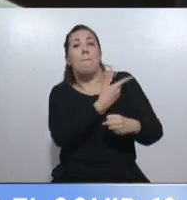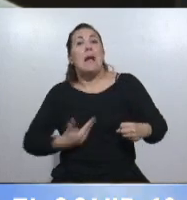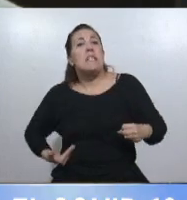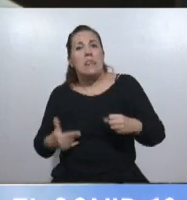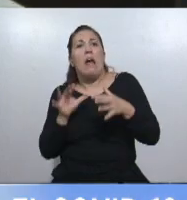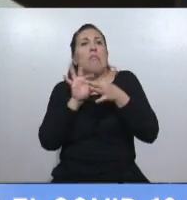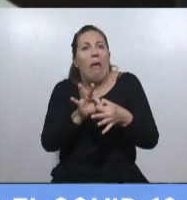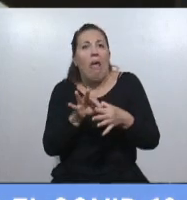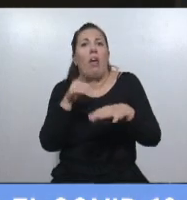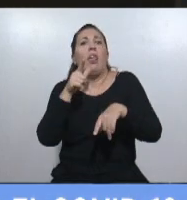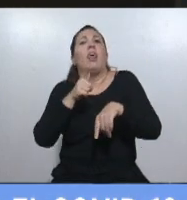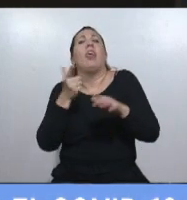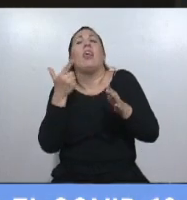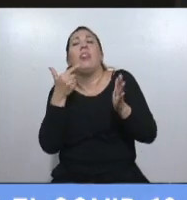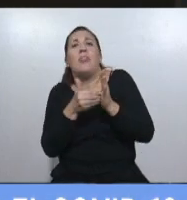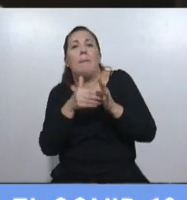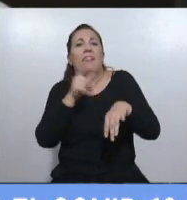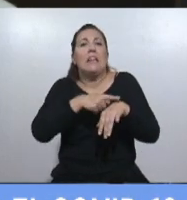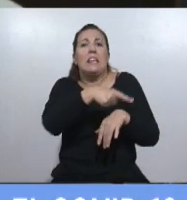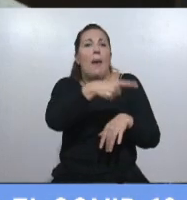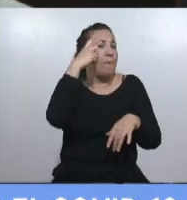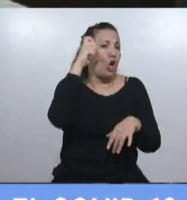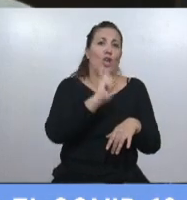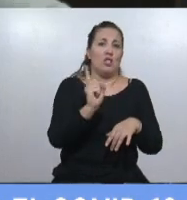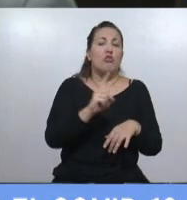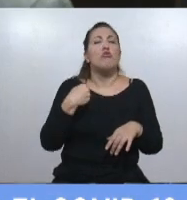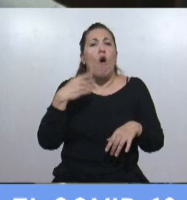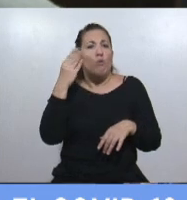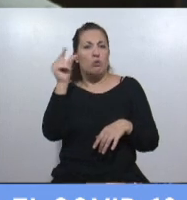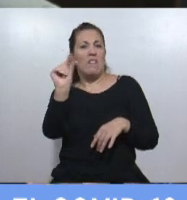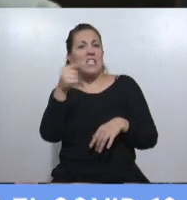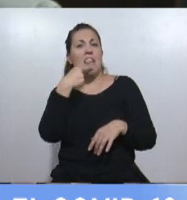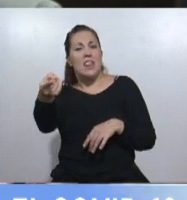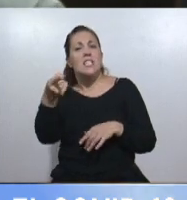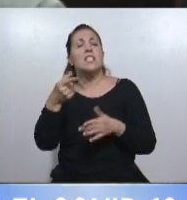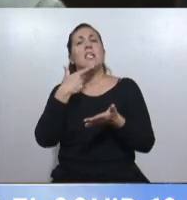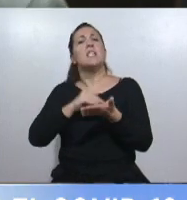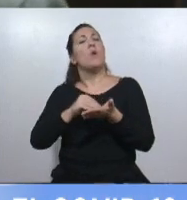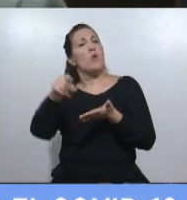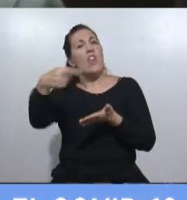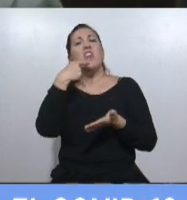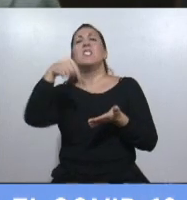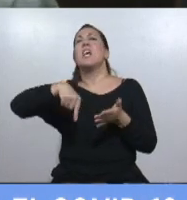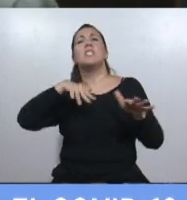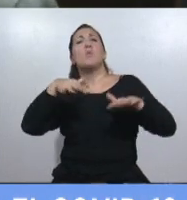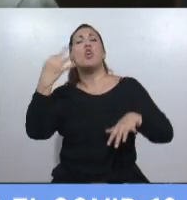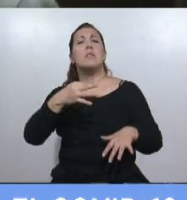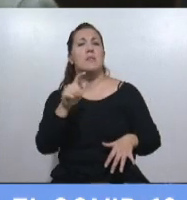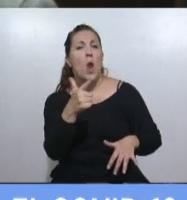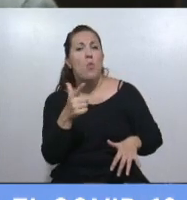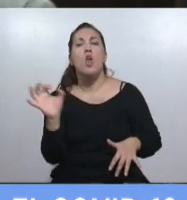trámite parlamentario. Yo lo escuchaba recién al senador propinante decir que no hay una situación excepcional o que